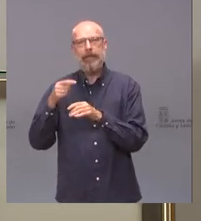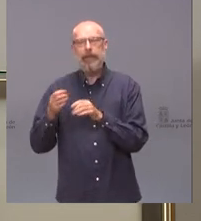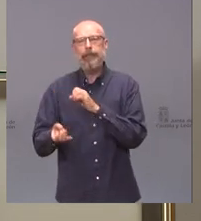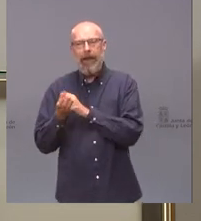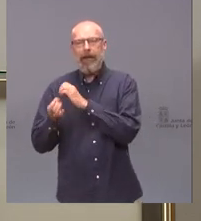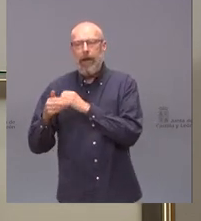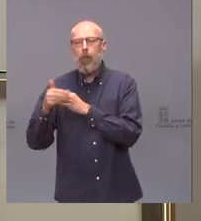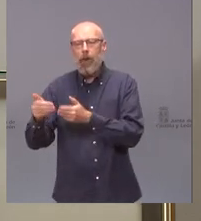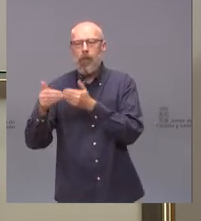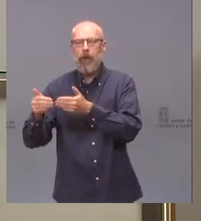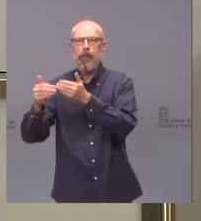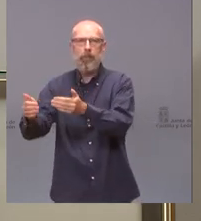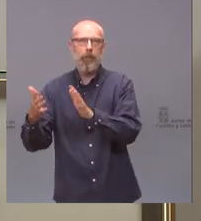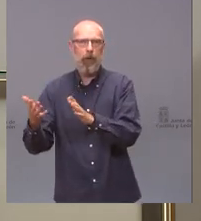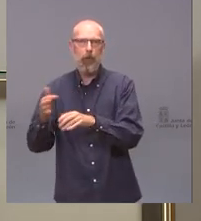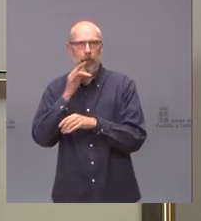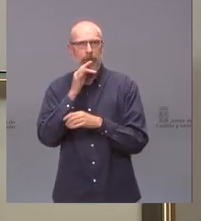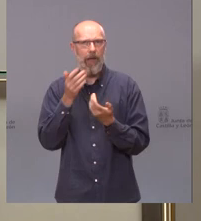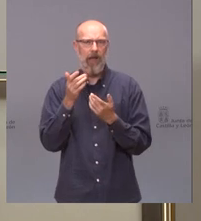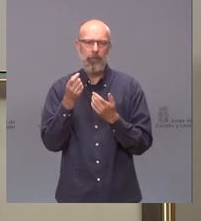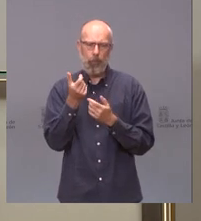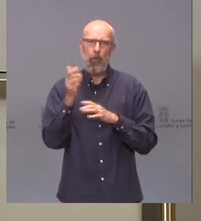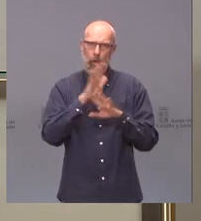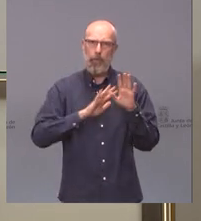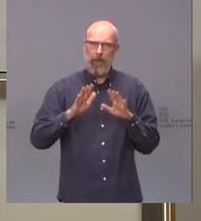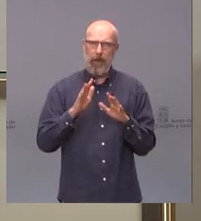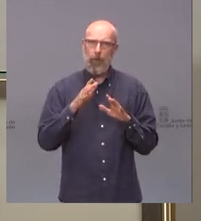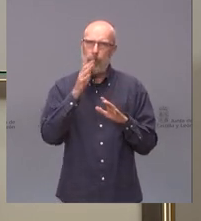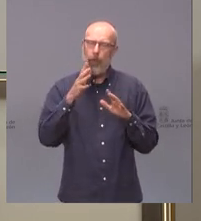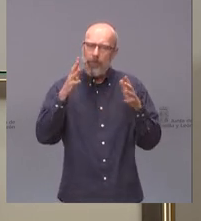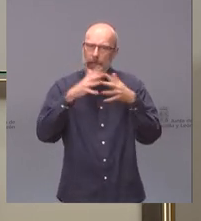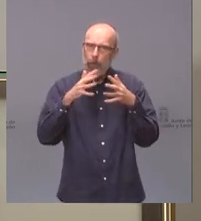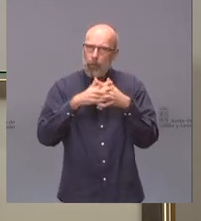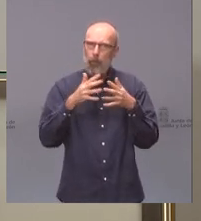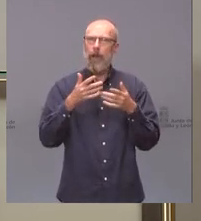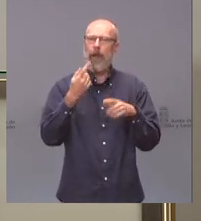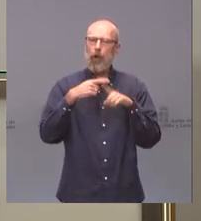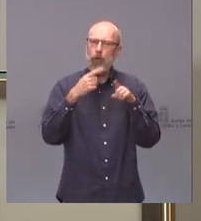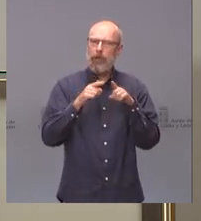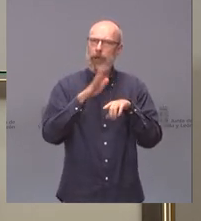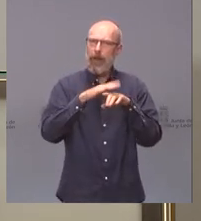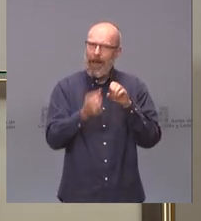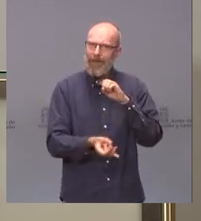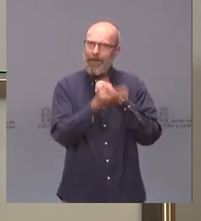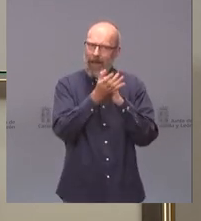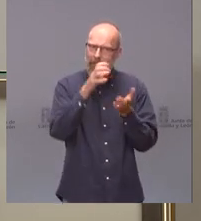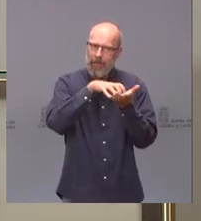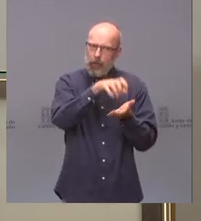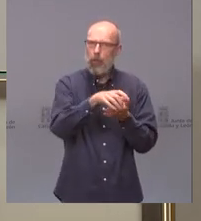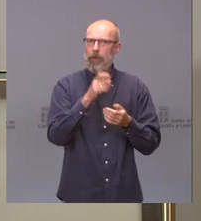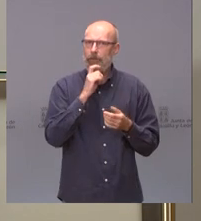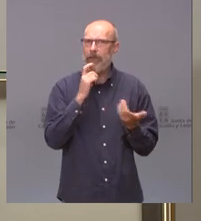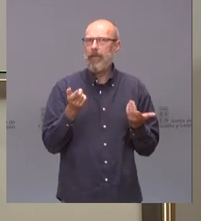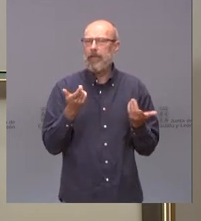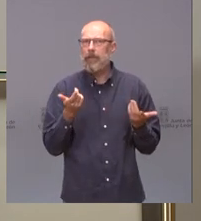escudándose o en que es muy complicado toda la estructura que supone poner en marcha ese tipo de servicios.